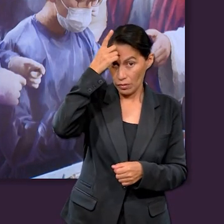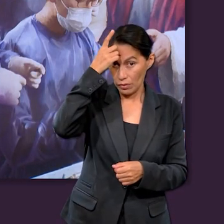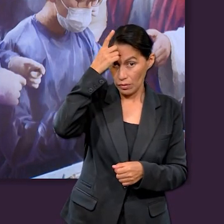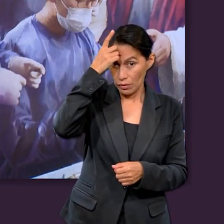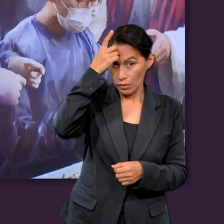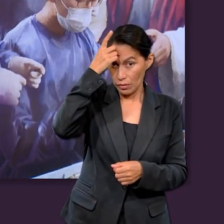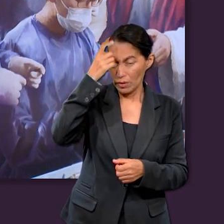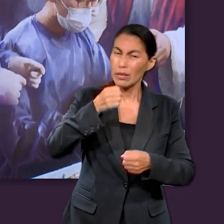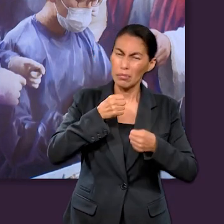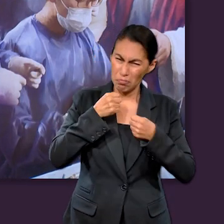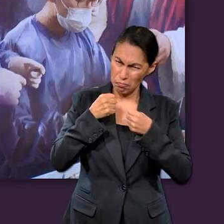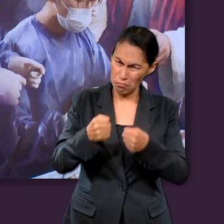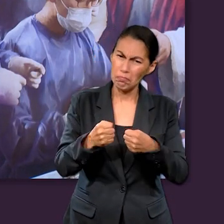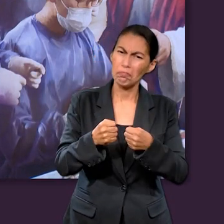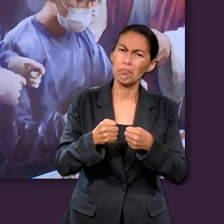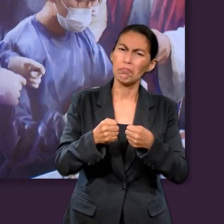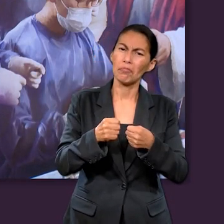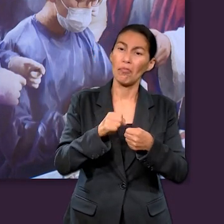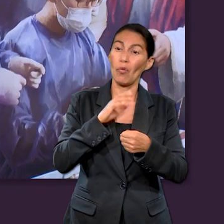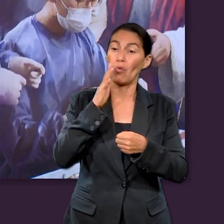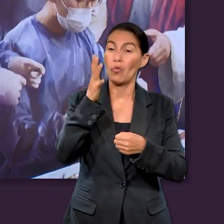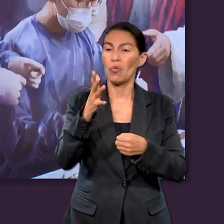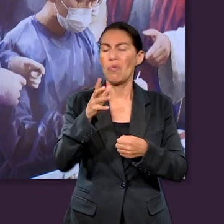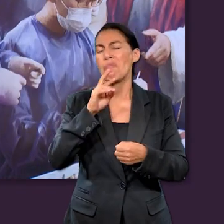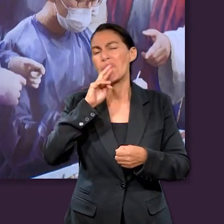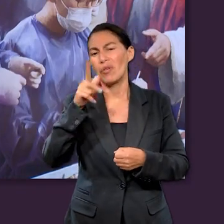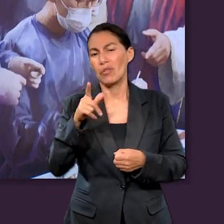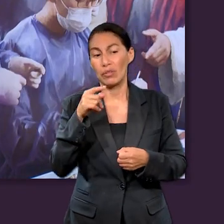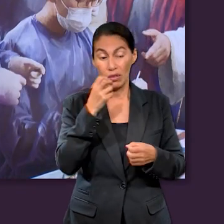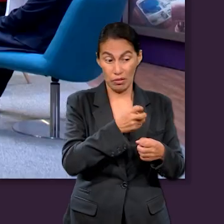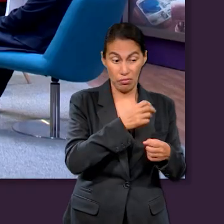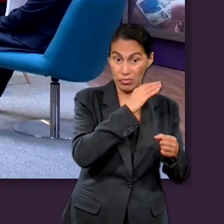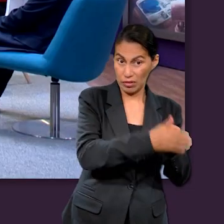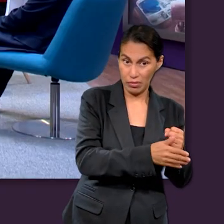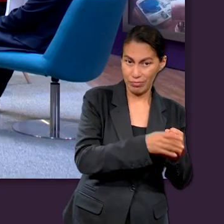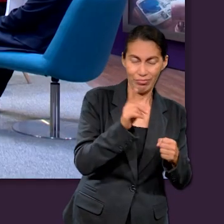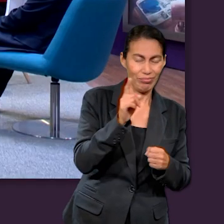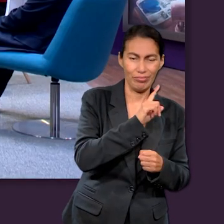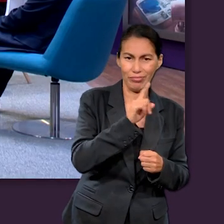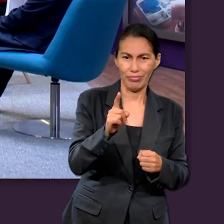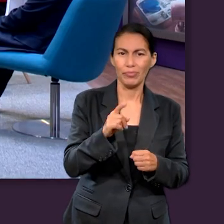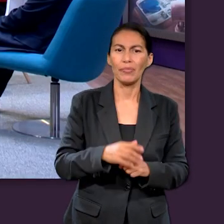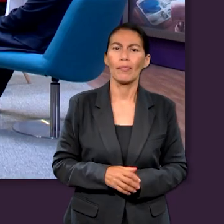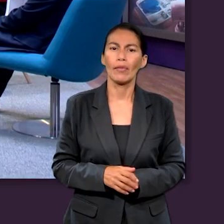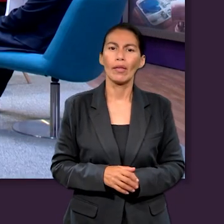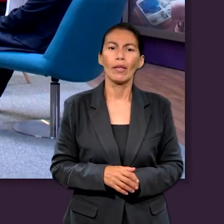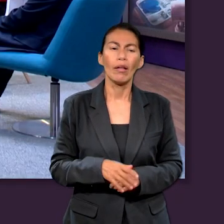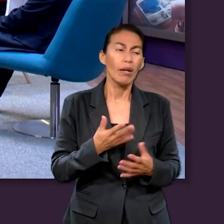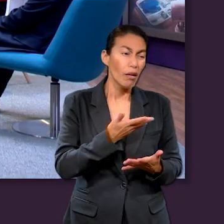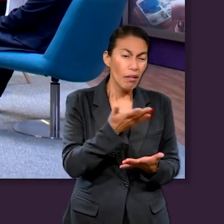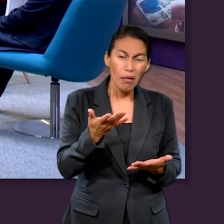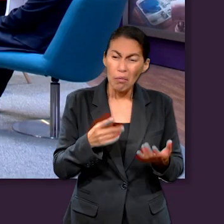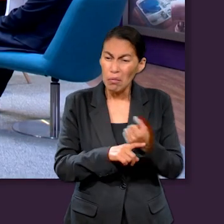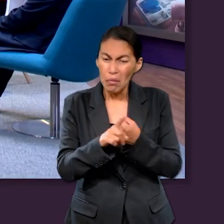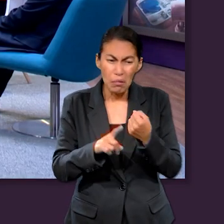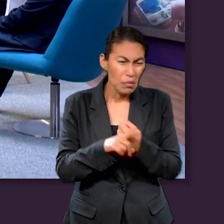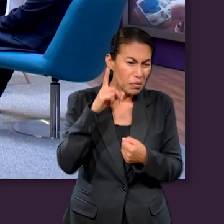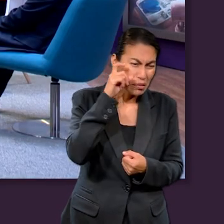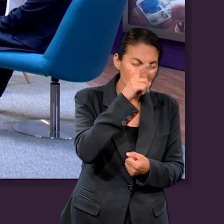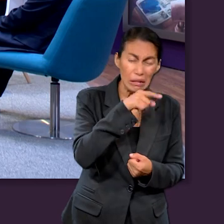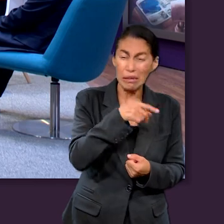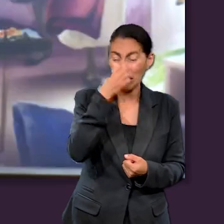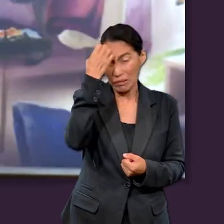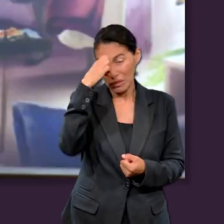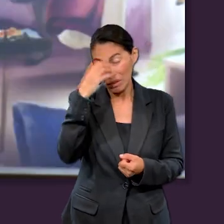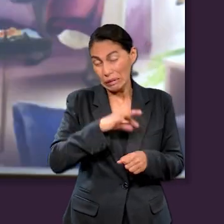sin duda alguna, el salmista tenía una certeza de algo mejor. Allí no era el fin. Nos damos cuenta